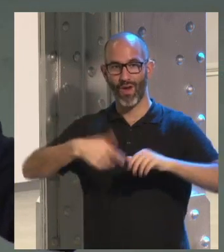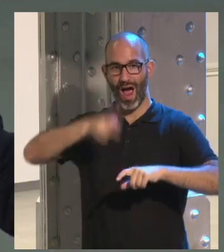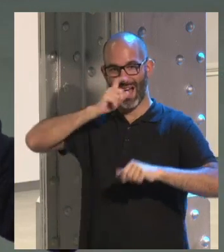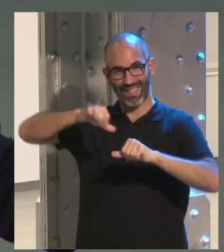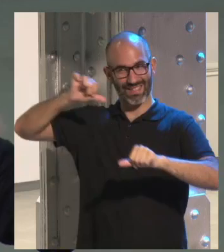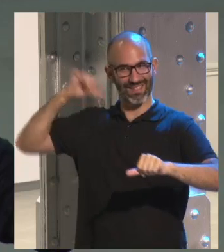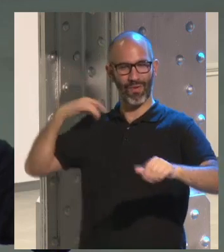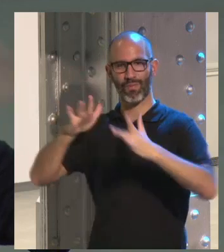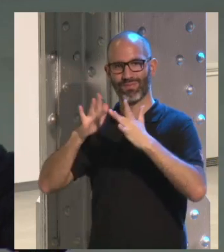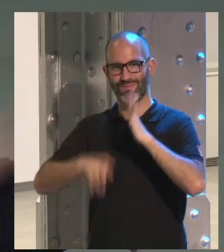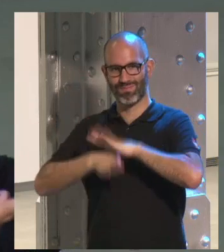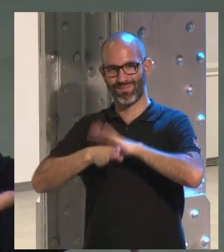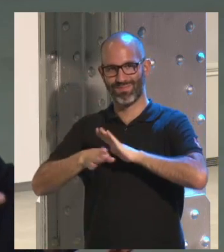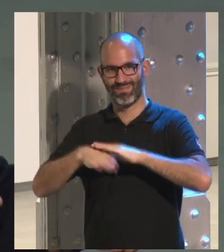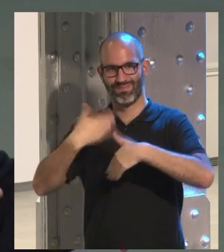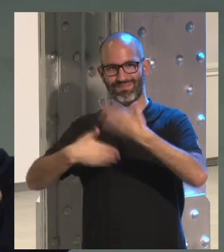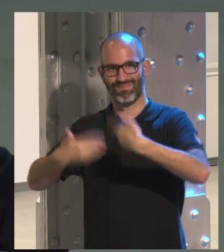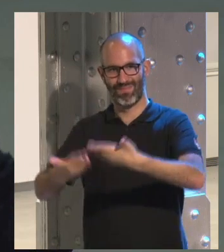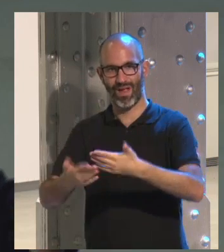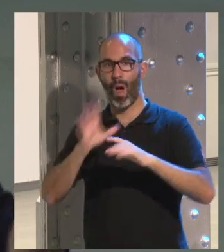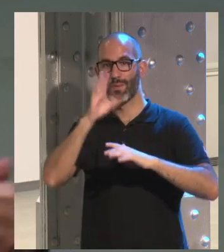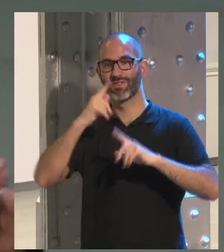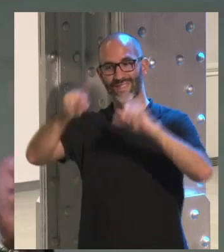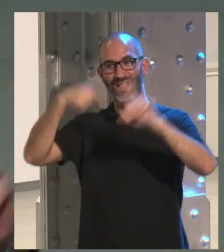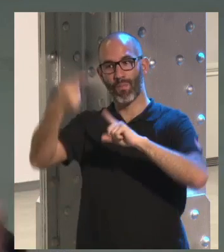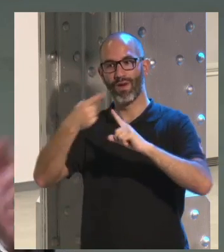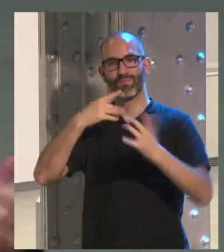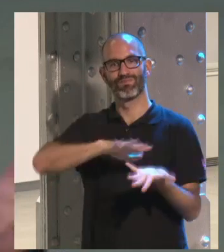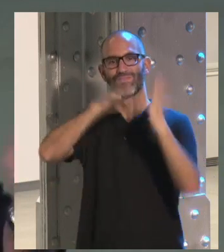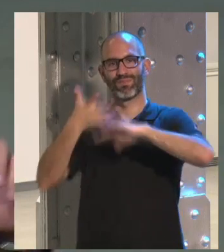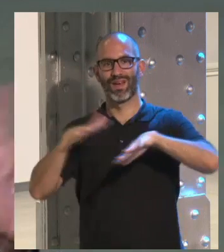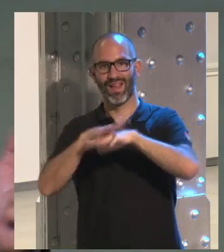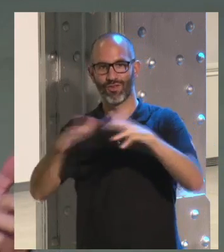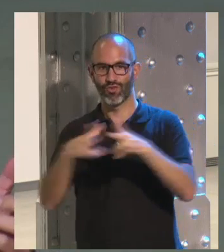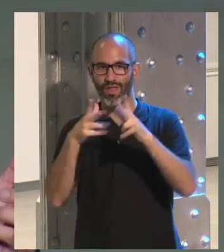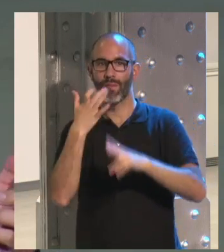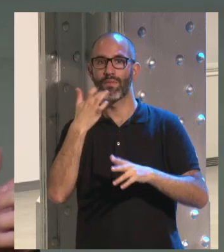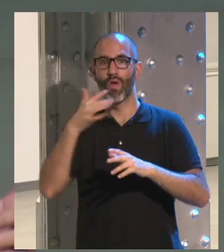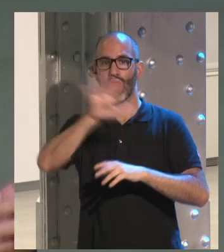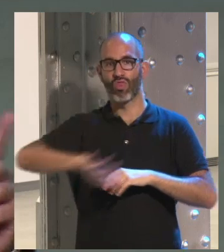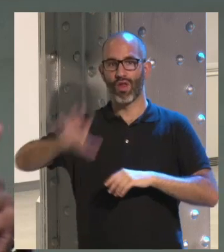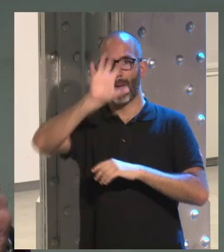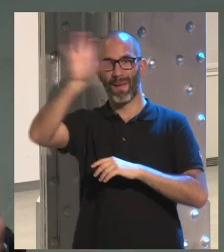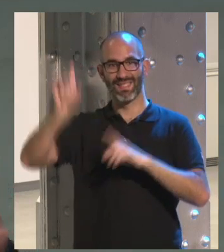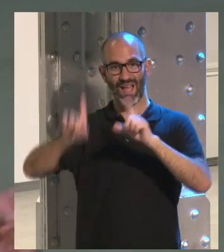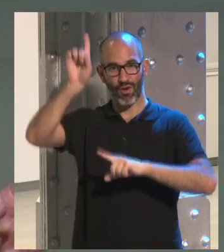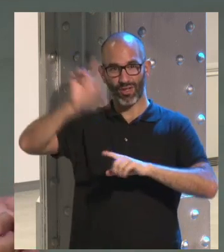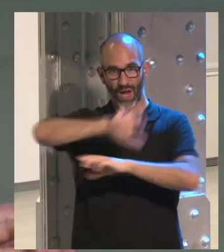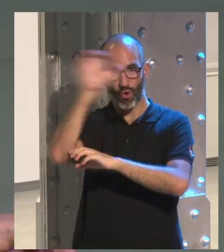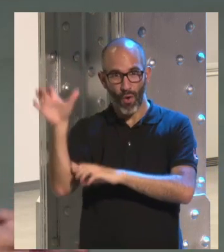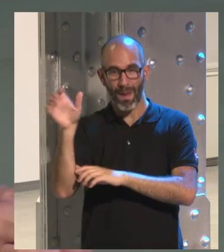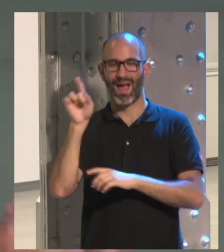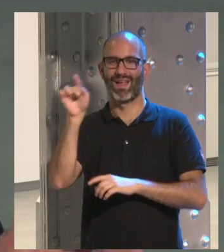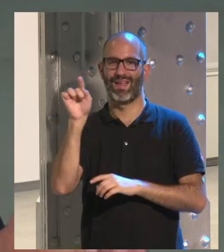y las redes sociales también es lo que ha ido provocando que han ido cambiando la sociedad noruega y escandinava porque ya no son del